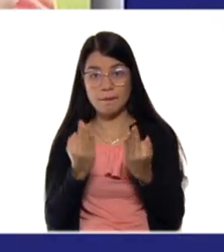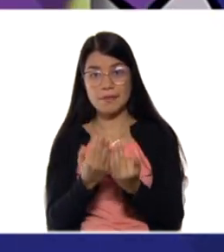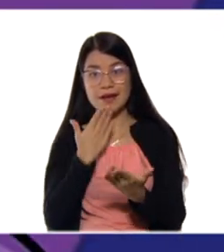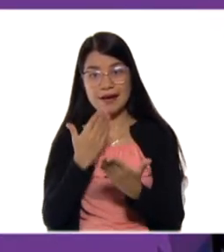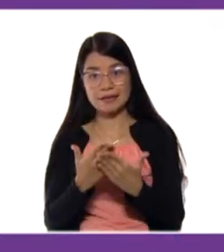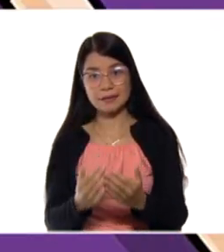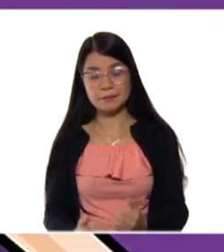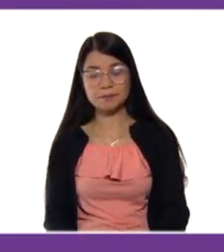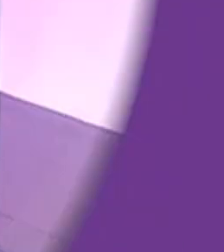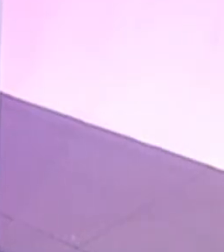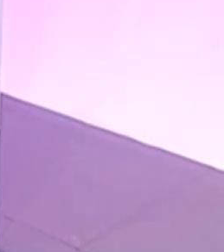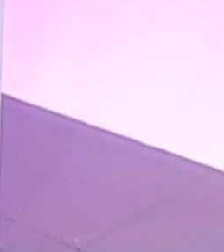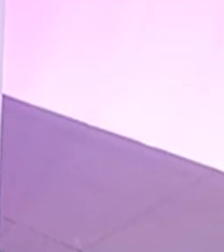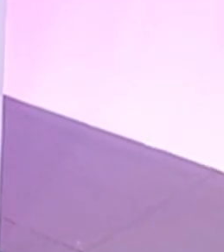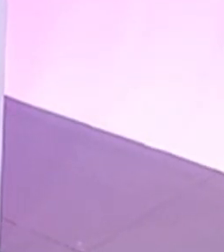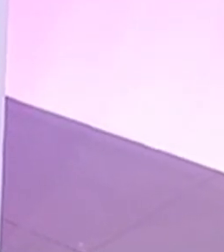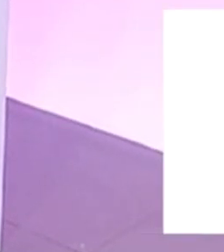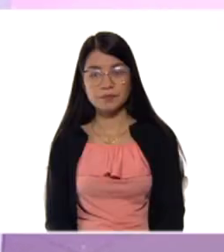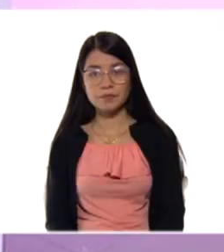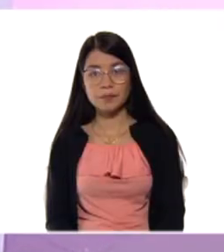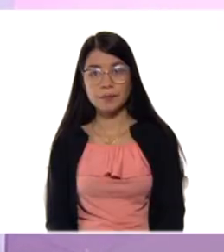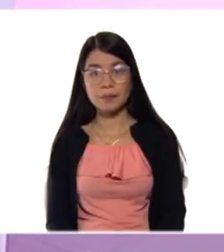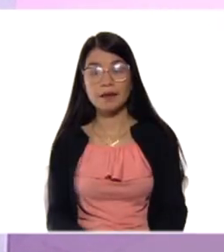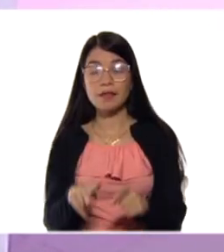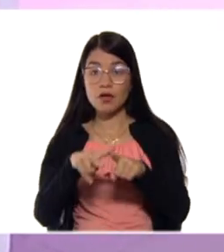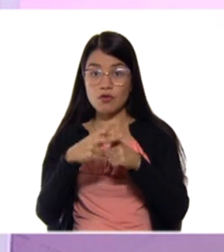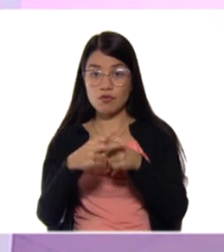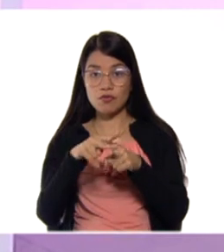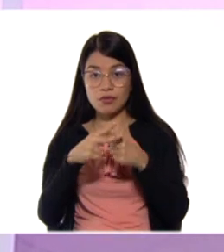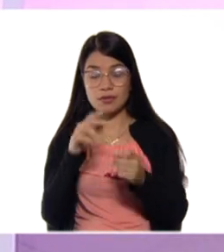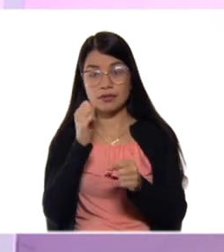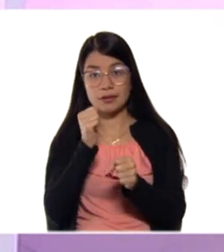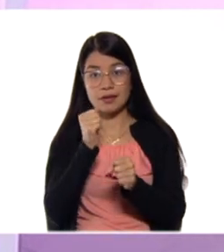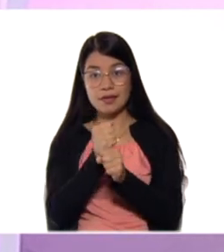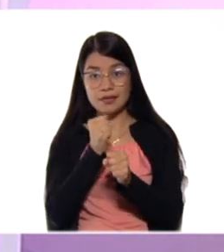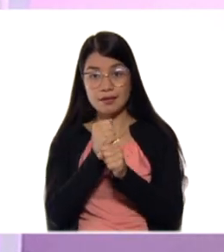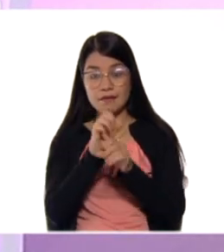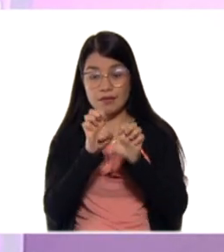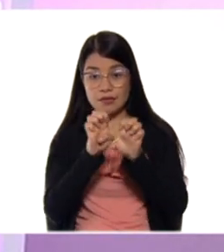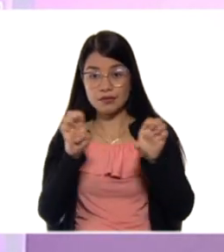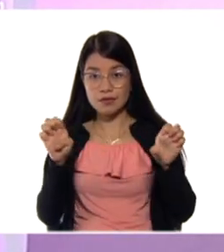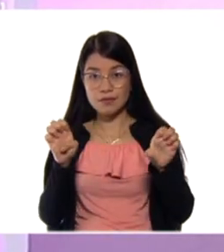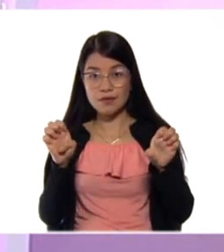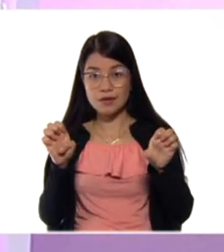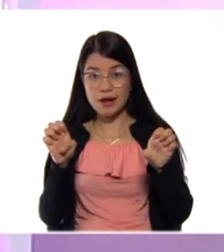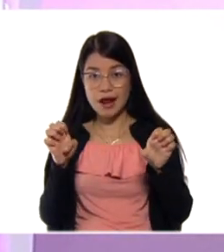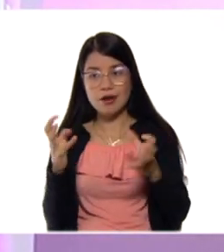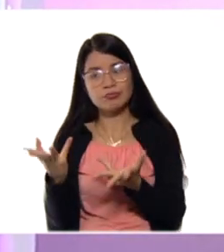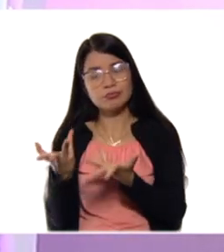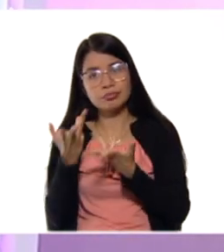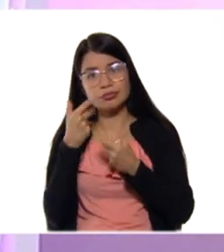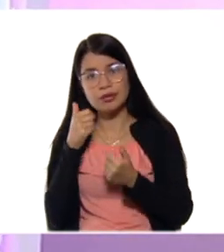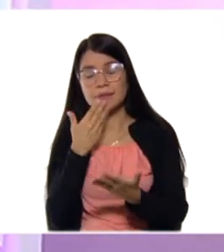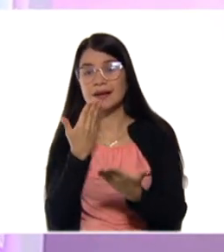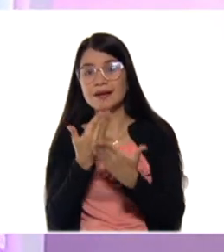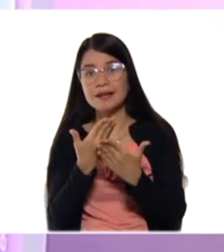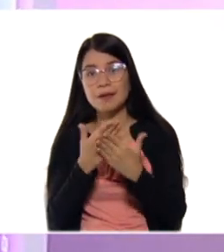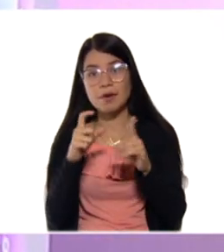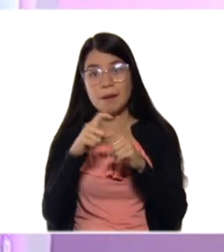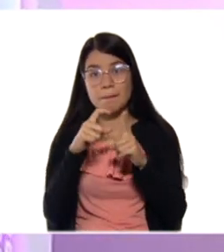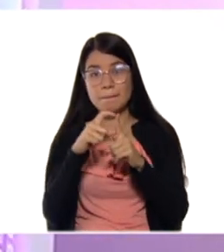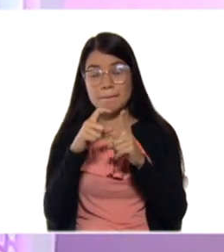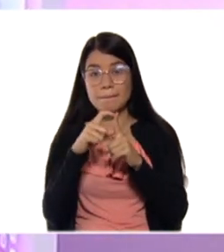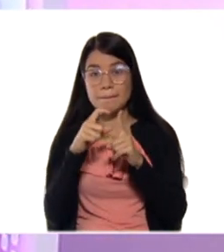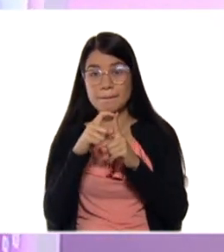Muchísimas gracias. Desde los talleres de educación laboral nos expresan su agradecimiento por esas palabras claves que